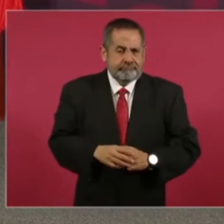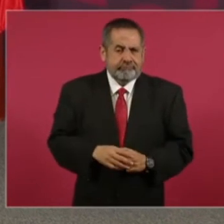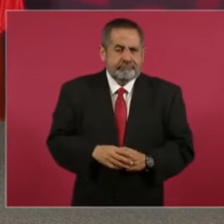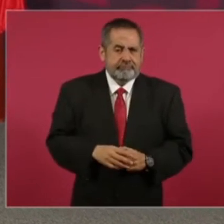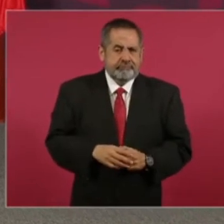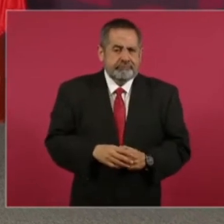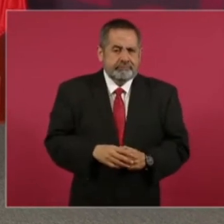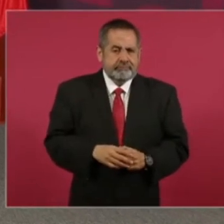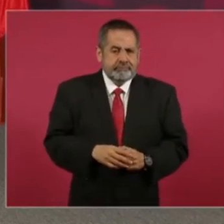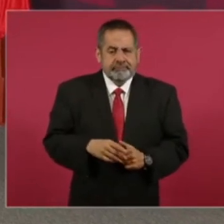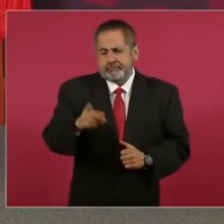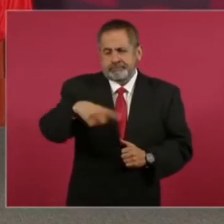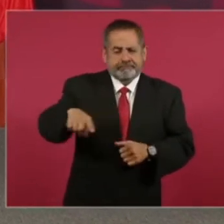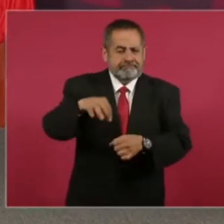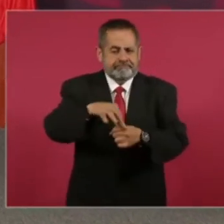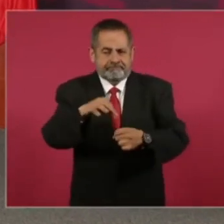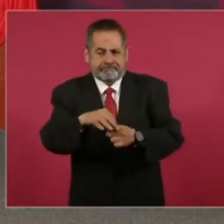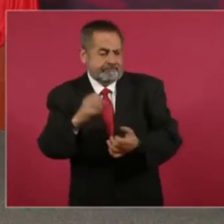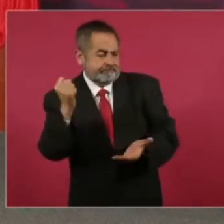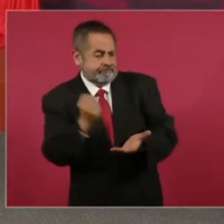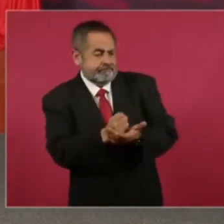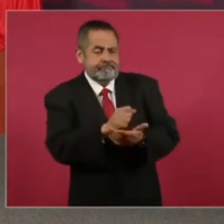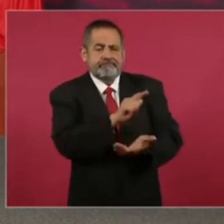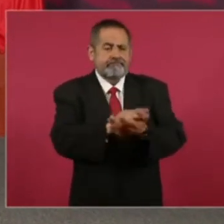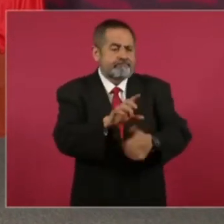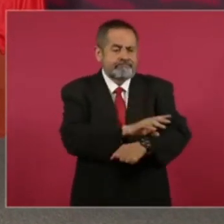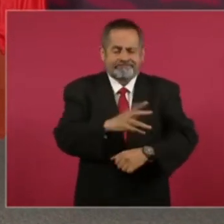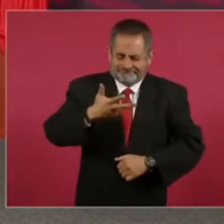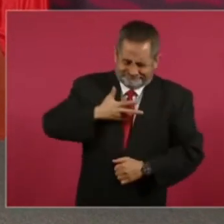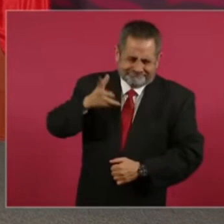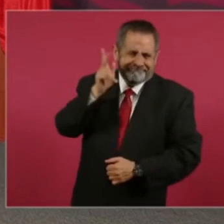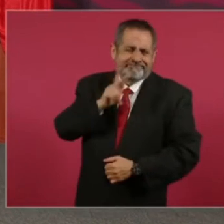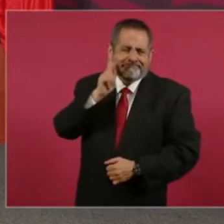y aprobaran la reforma energética es porque tengo pruebas